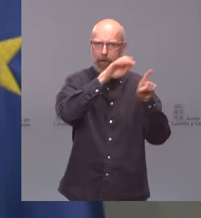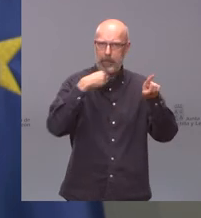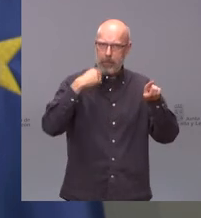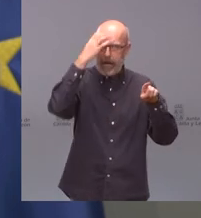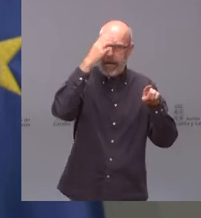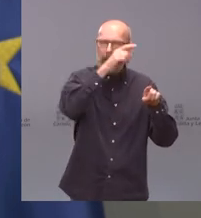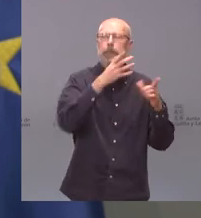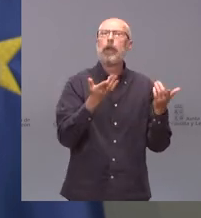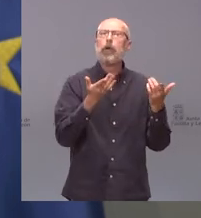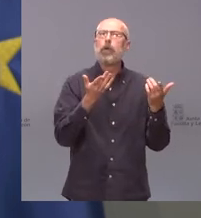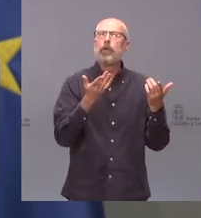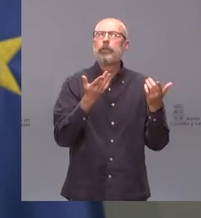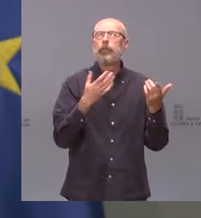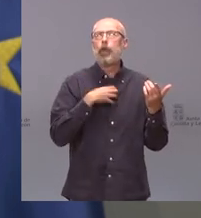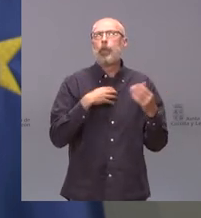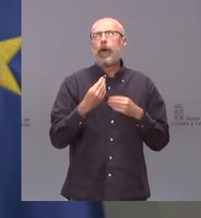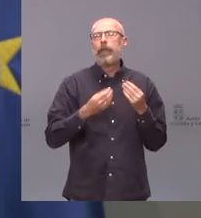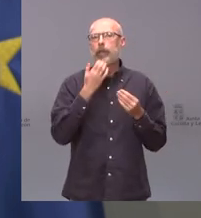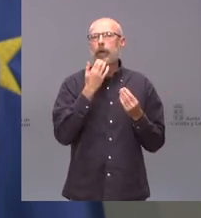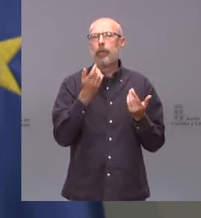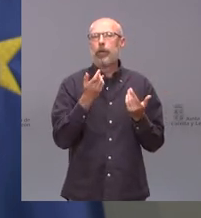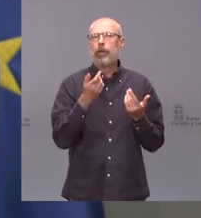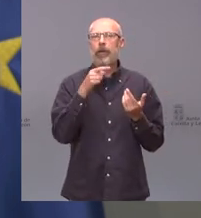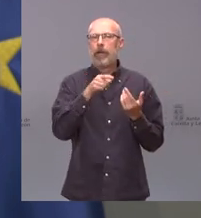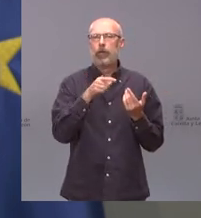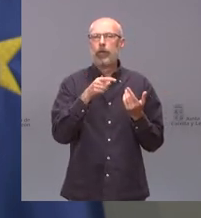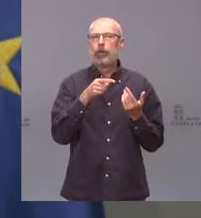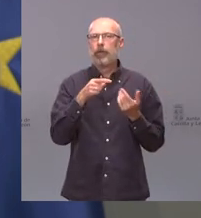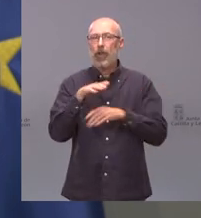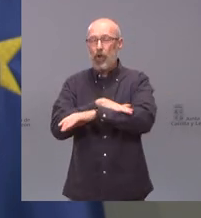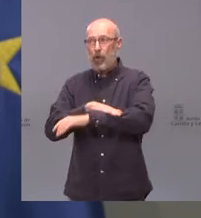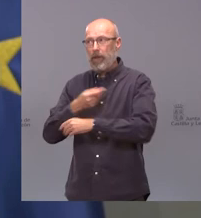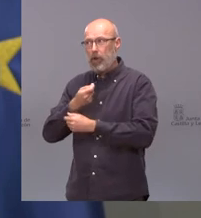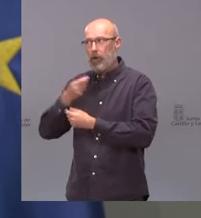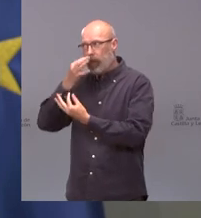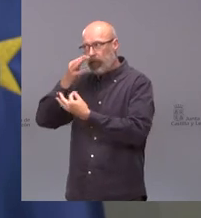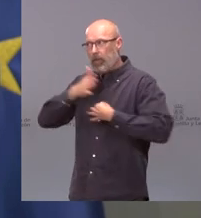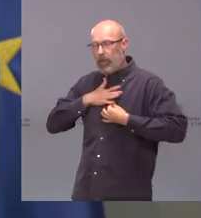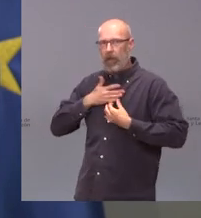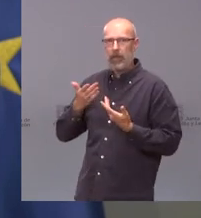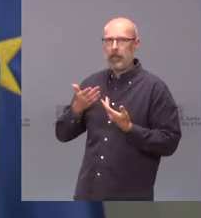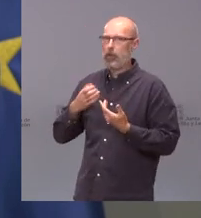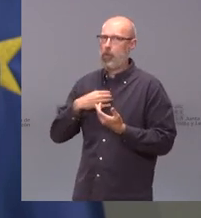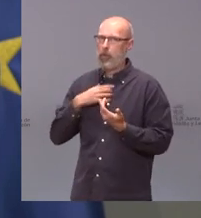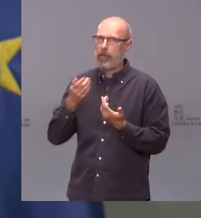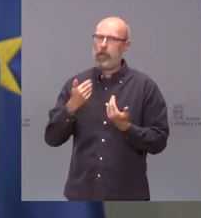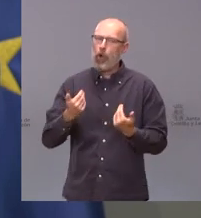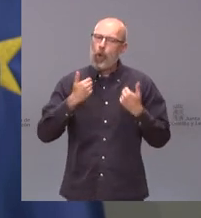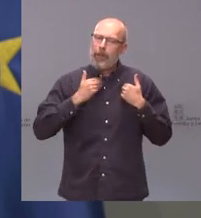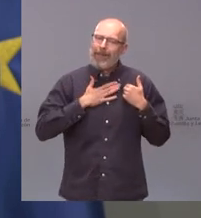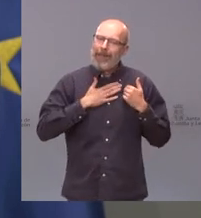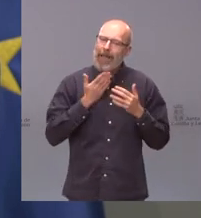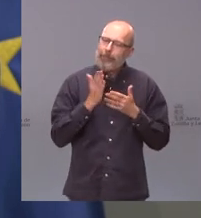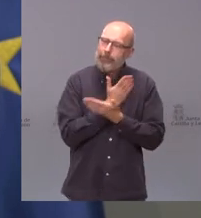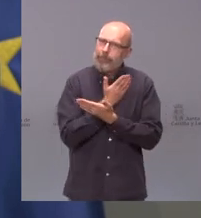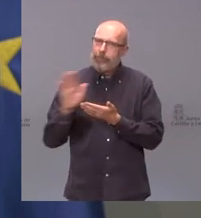dijimos el otro día es asumir todas las competencias del gobierno nacional no tiene unas competencias pero es que la provincia